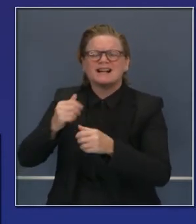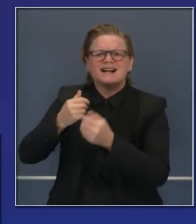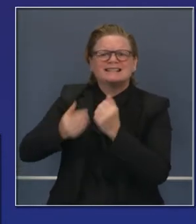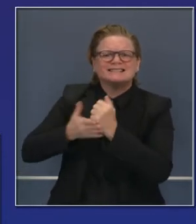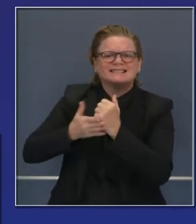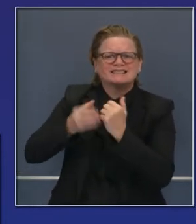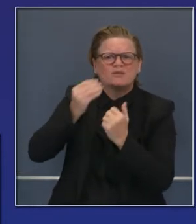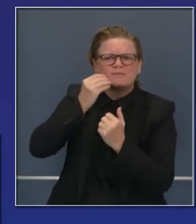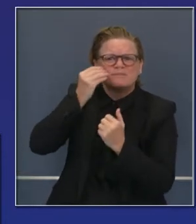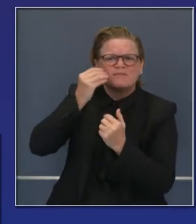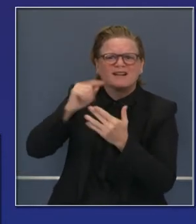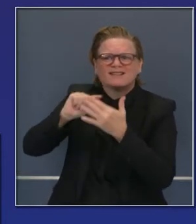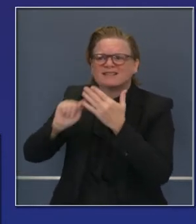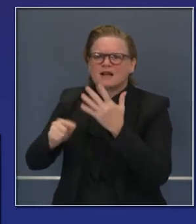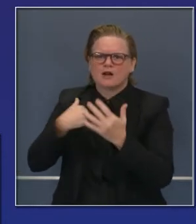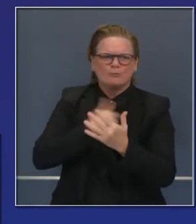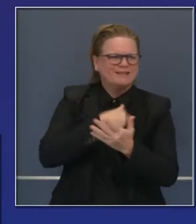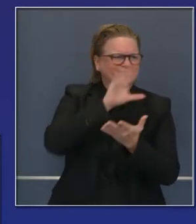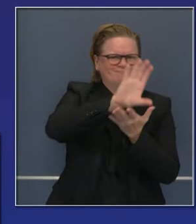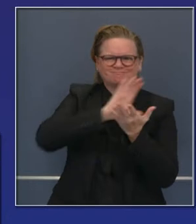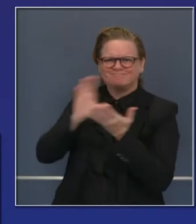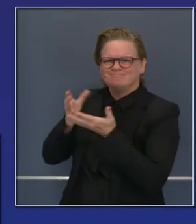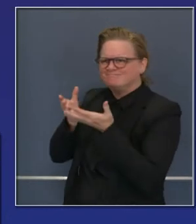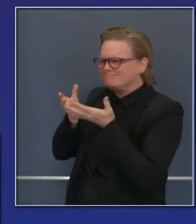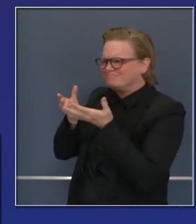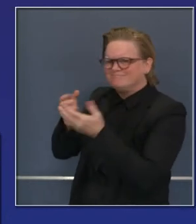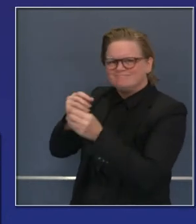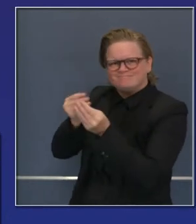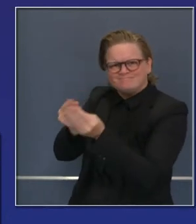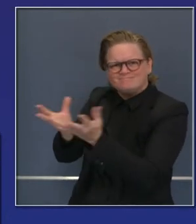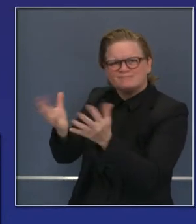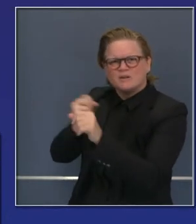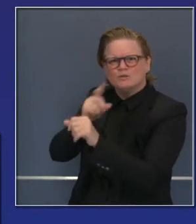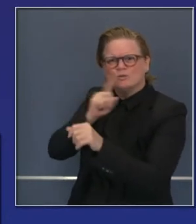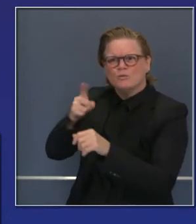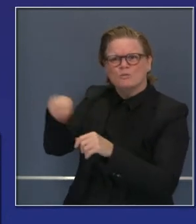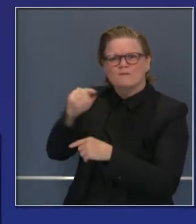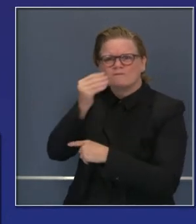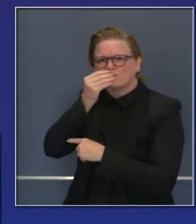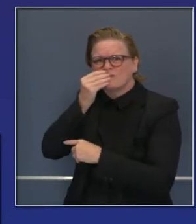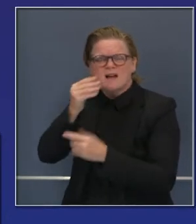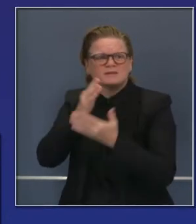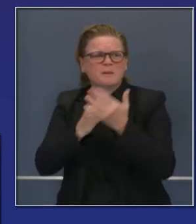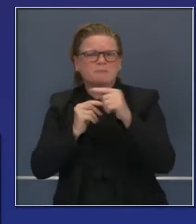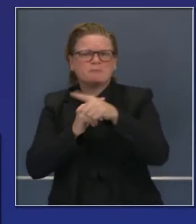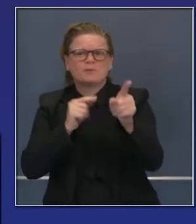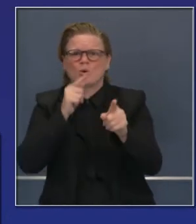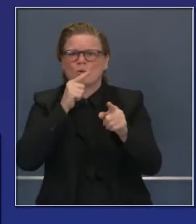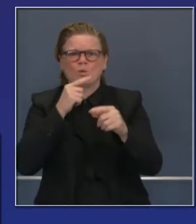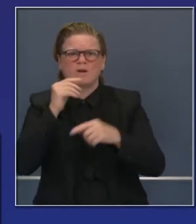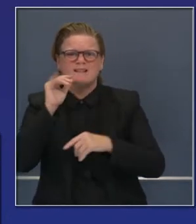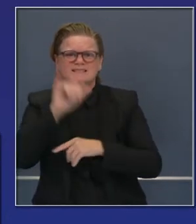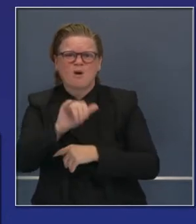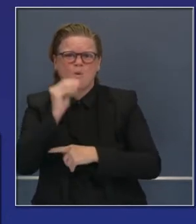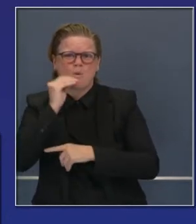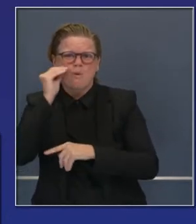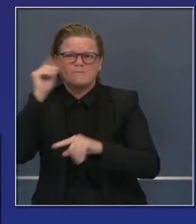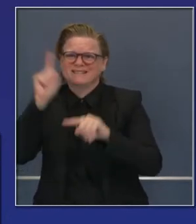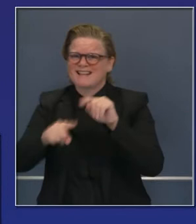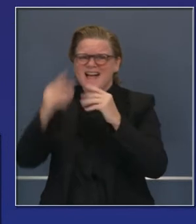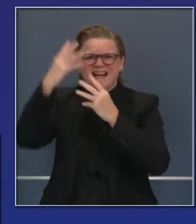más necesitada. Tres alimentos calientes a personas de avanzada edad que se está haciendo